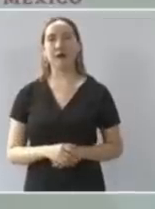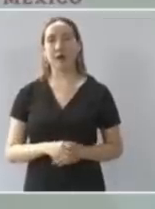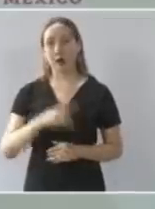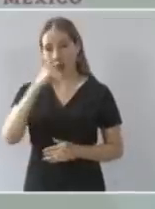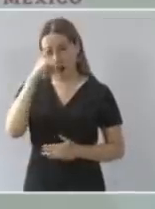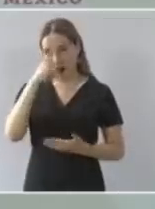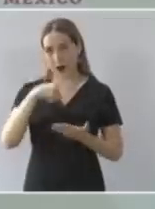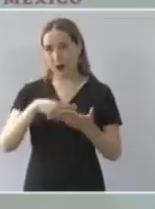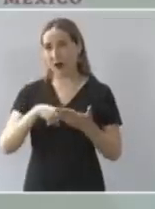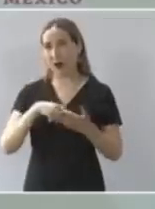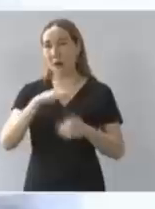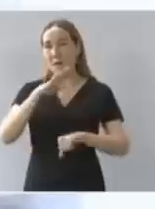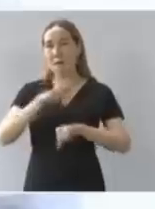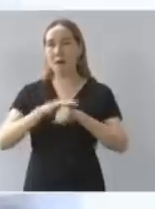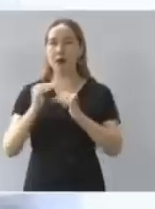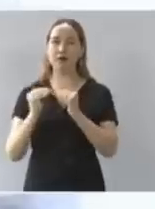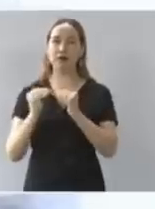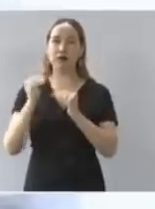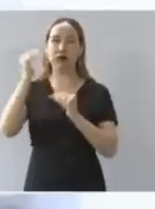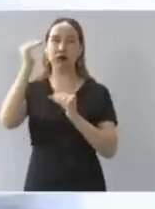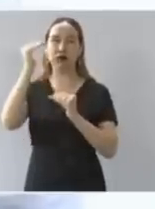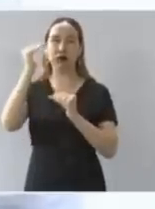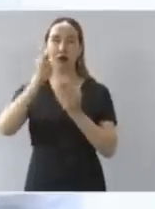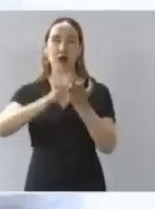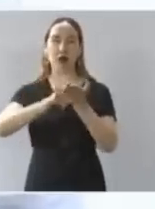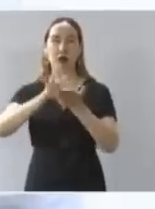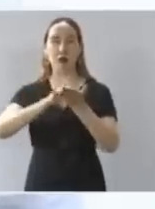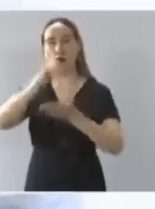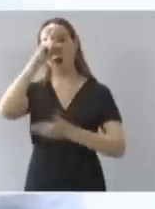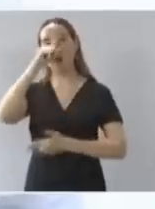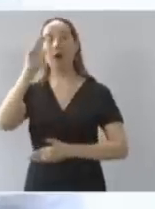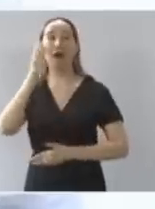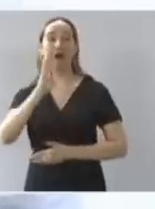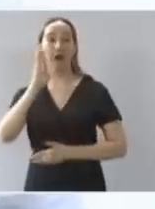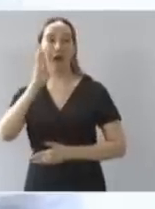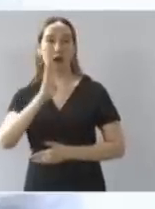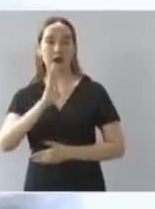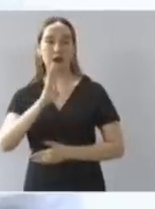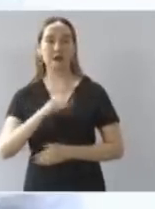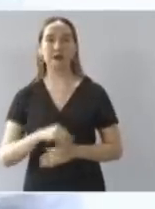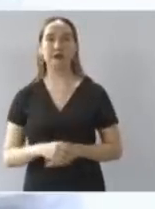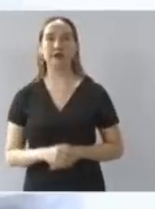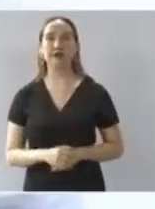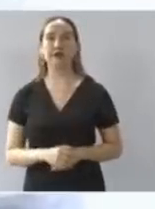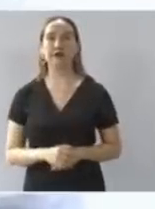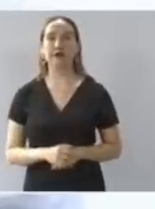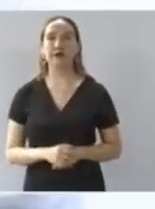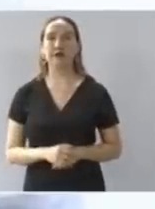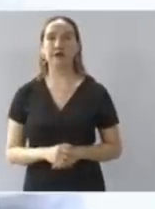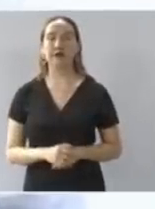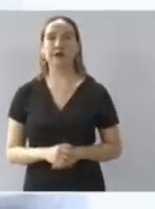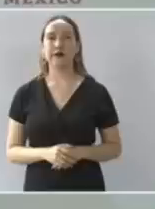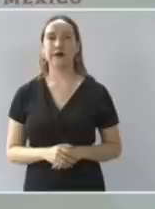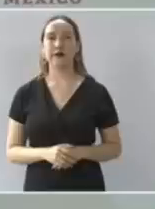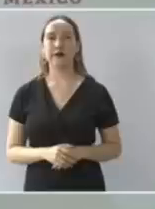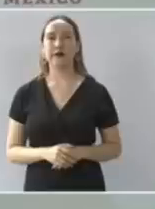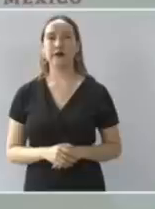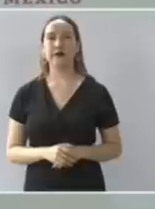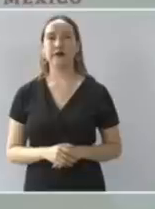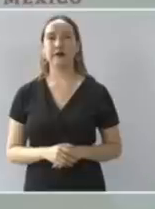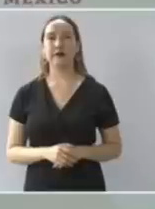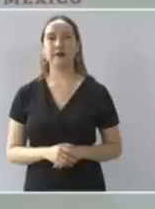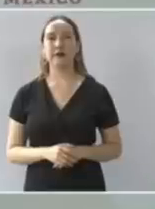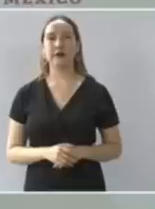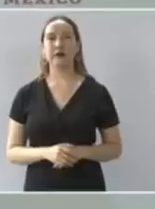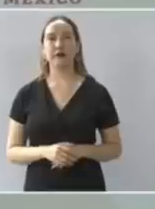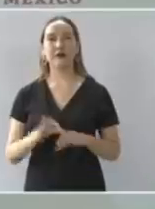el programa de las becas sobre todo nos falta ampliar en el nivel